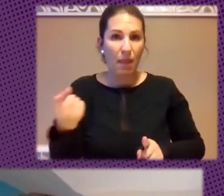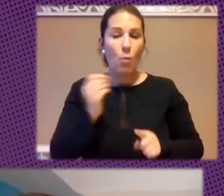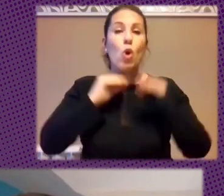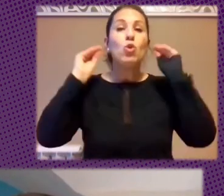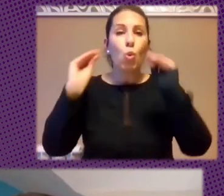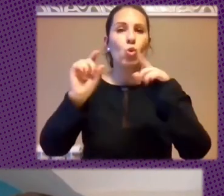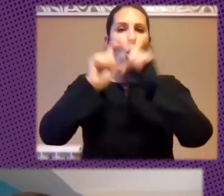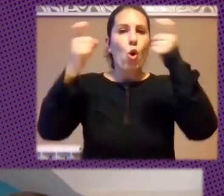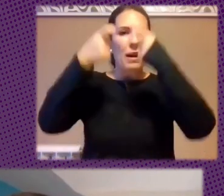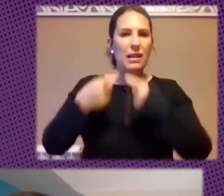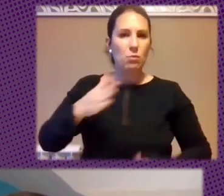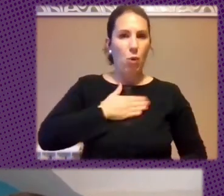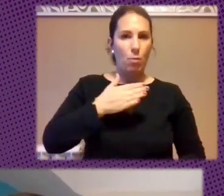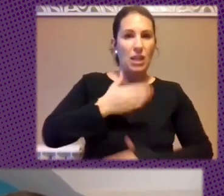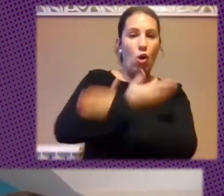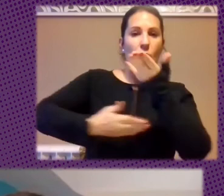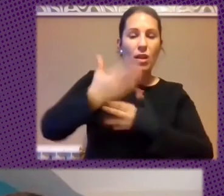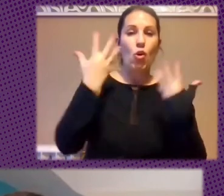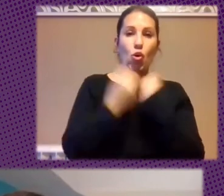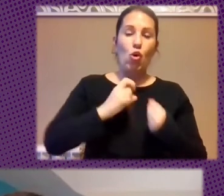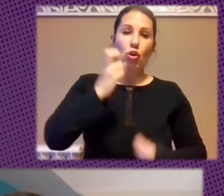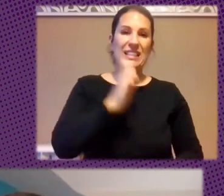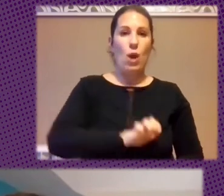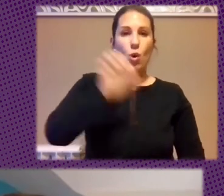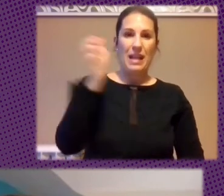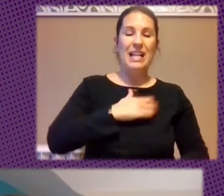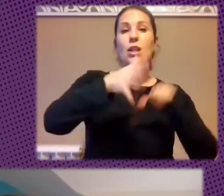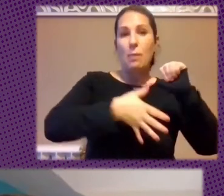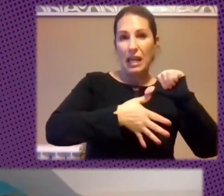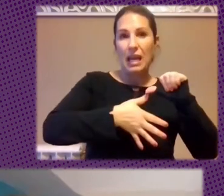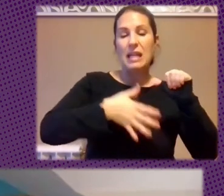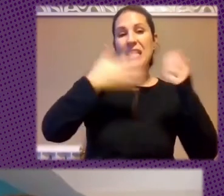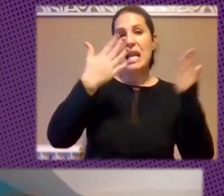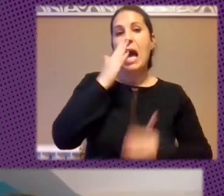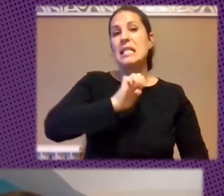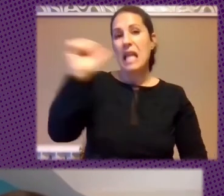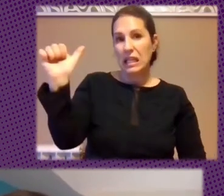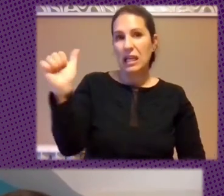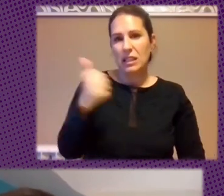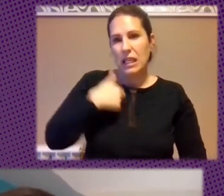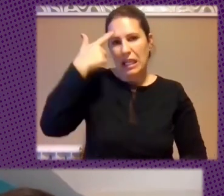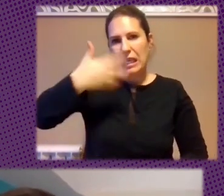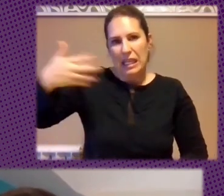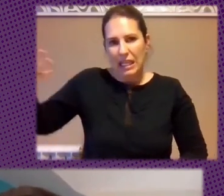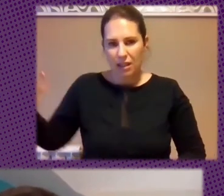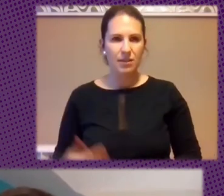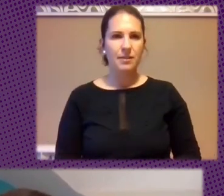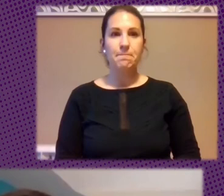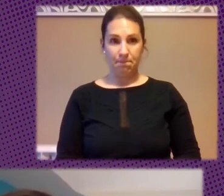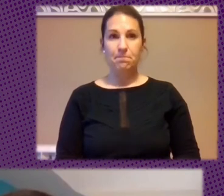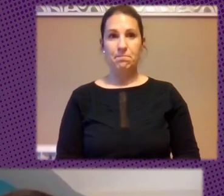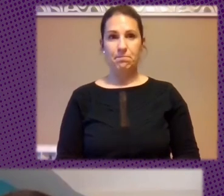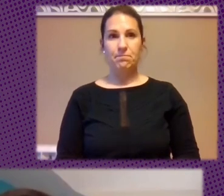Cooperativas Propias En Colaboración Con Cooperativas Europeas Y Latinoamericanas Y Asiáticas Y Que Se Yo Tenemos Espacio